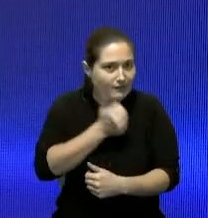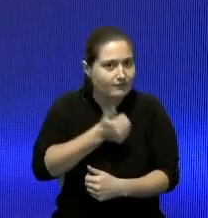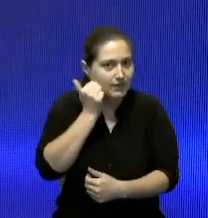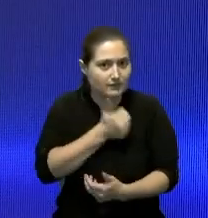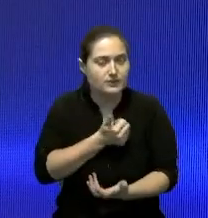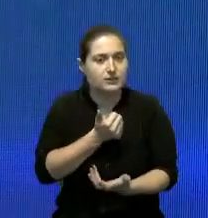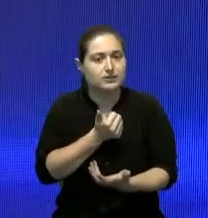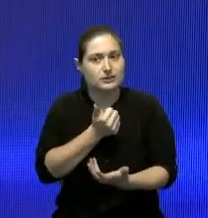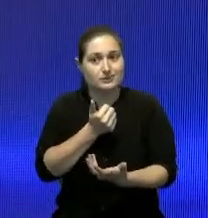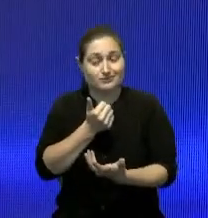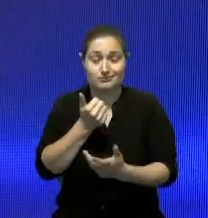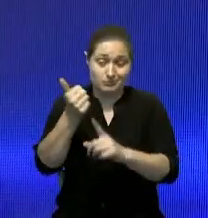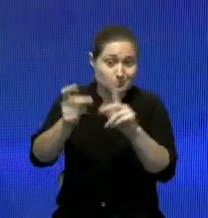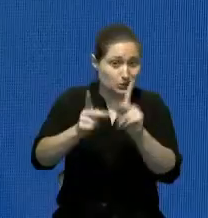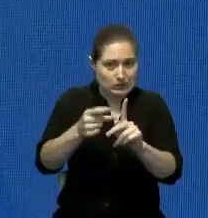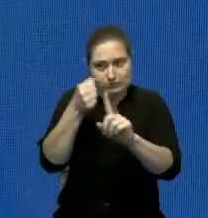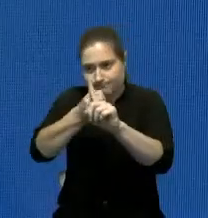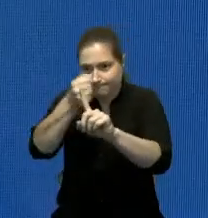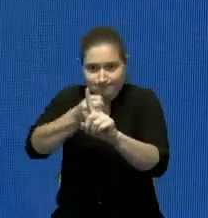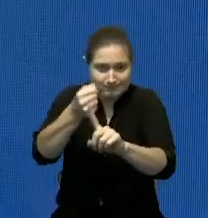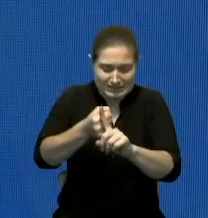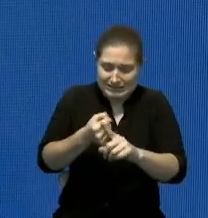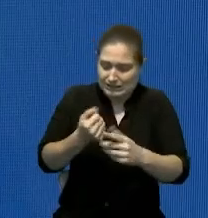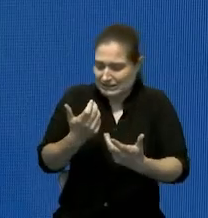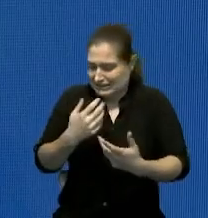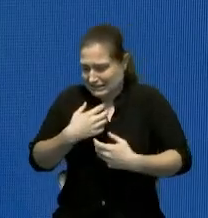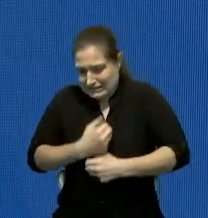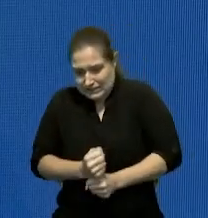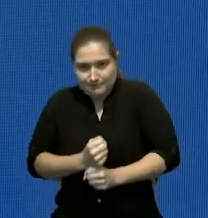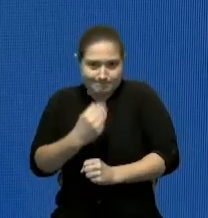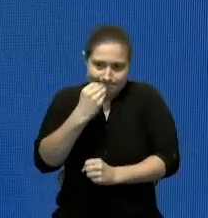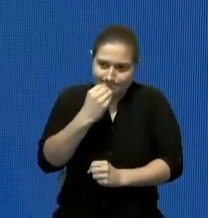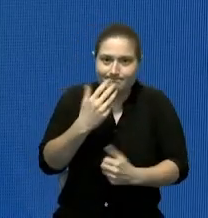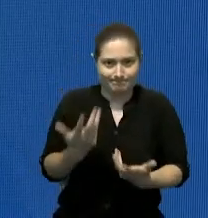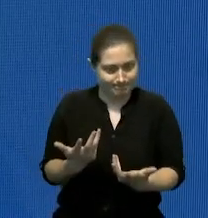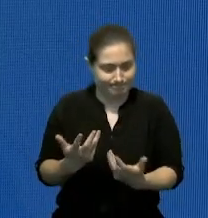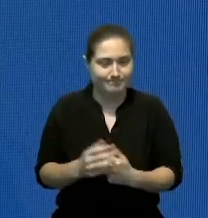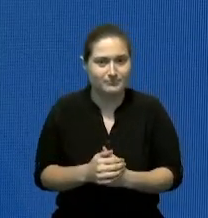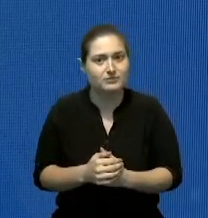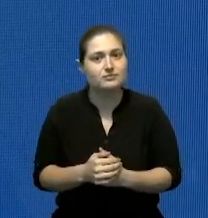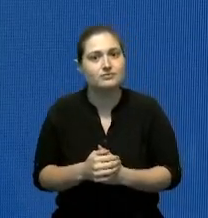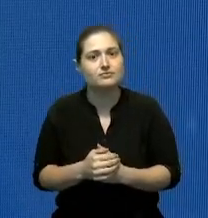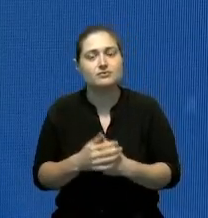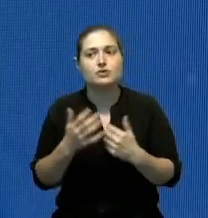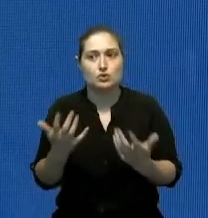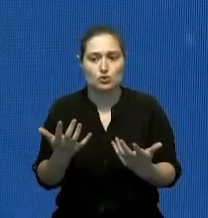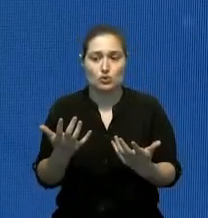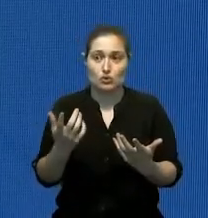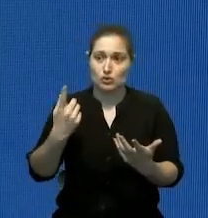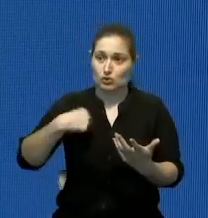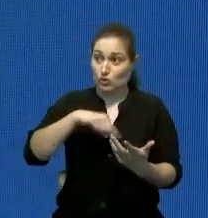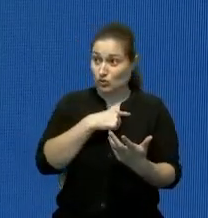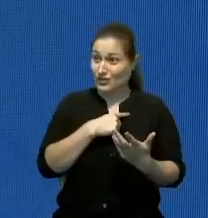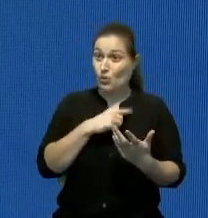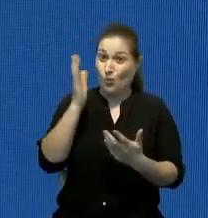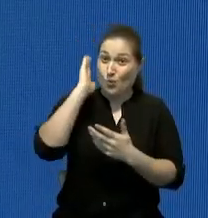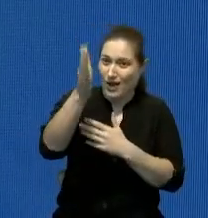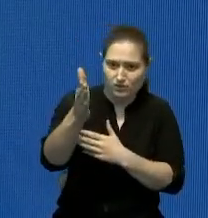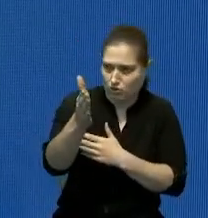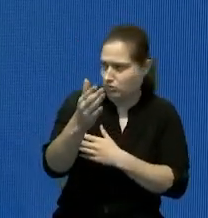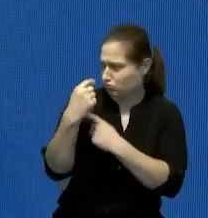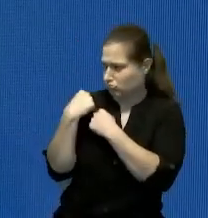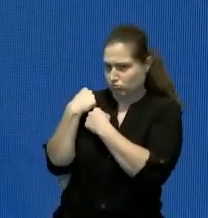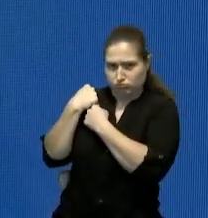luchando contra la seguridad y le quiero decir que no que vamos a hacer sino que vamos a seguir haciendo la República